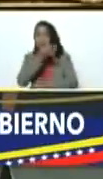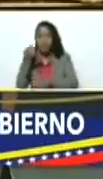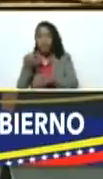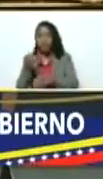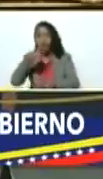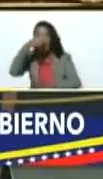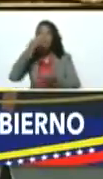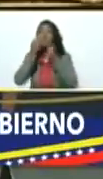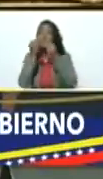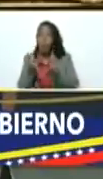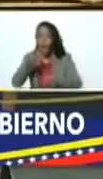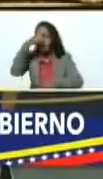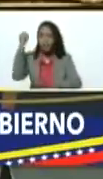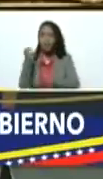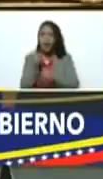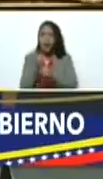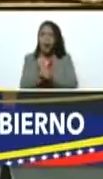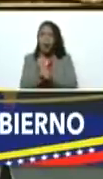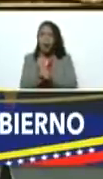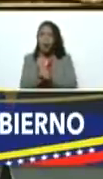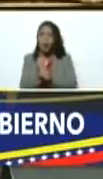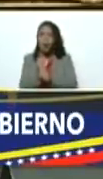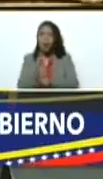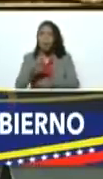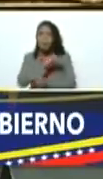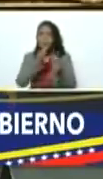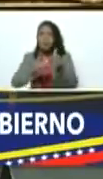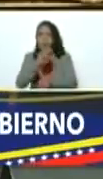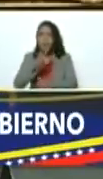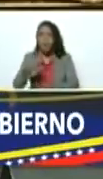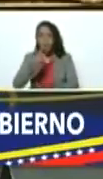vicepresidente Tarek el Aizami